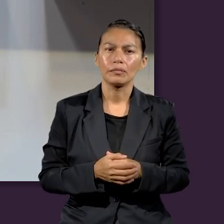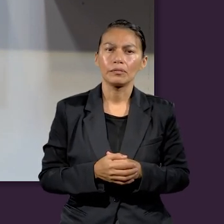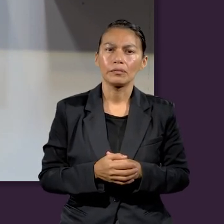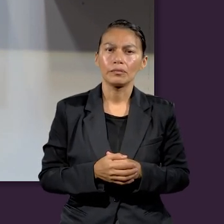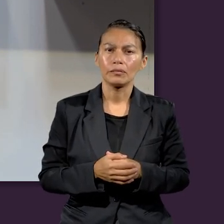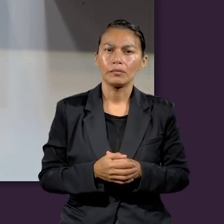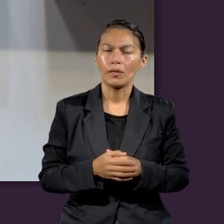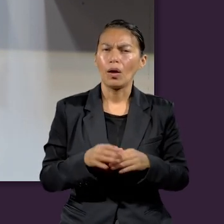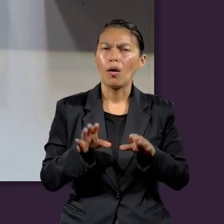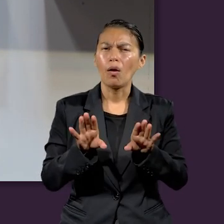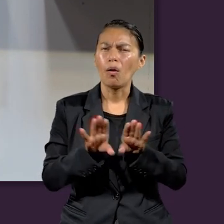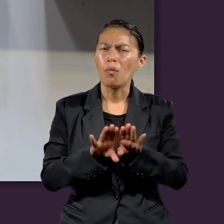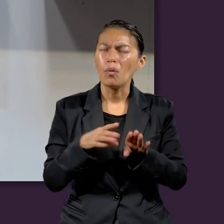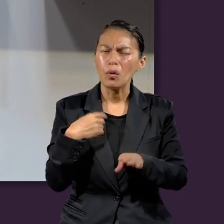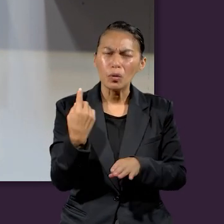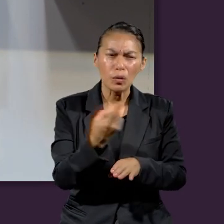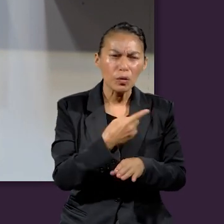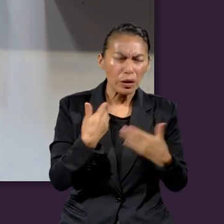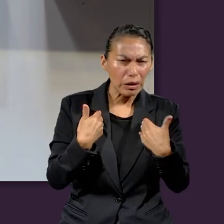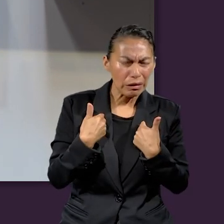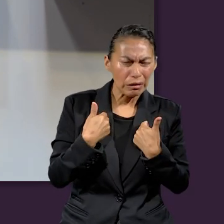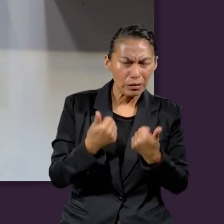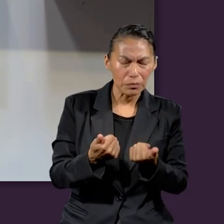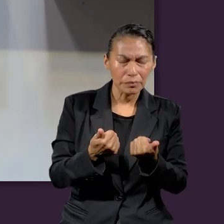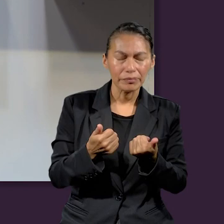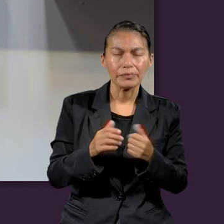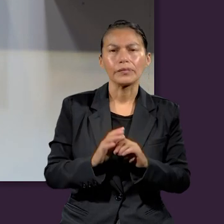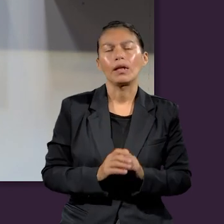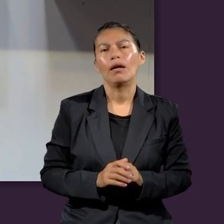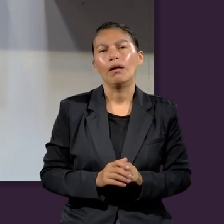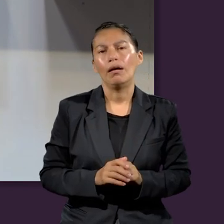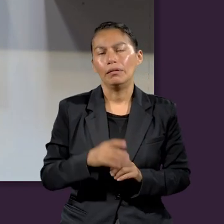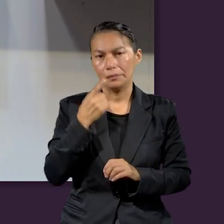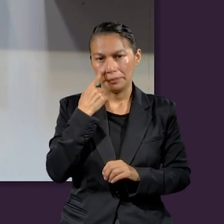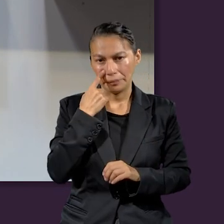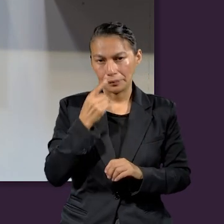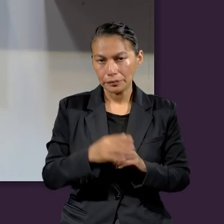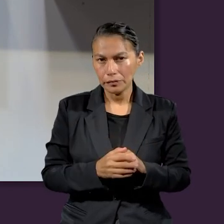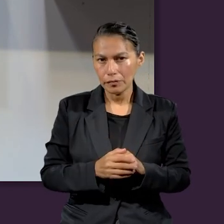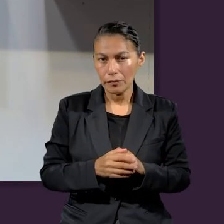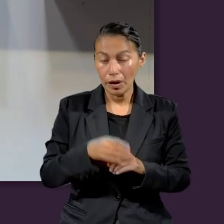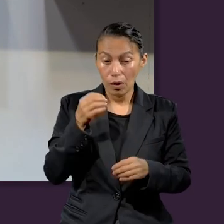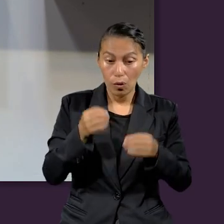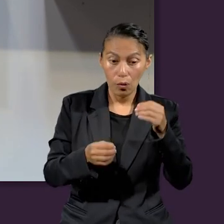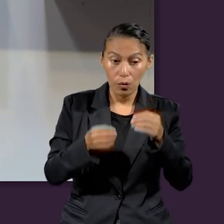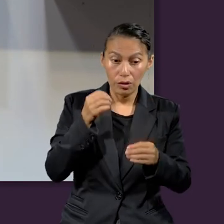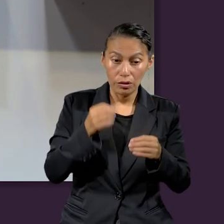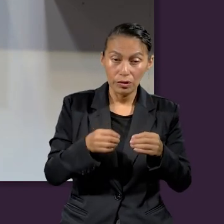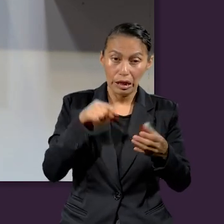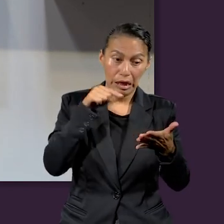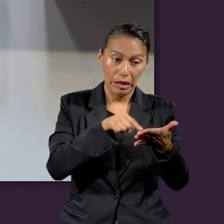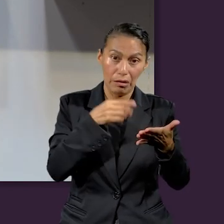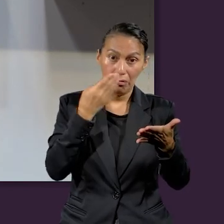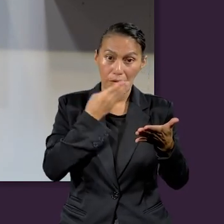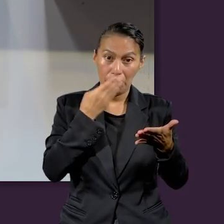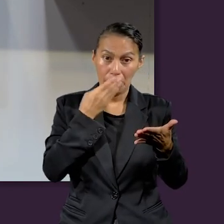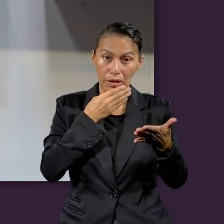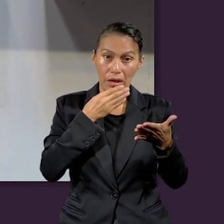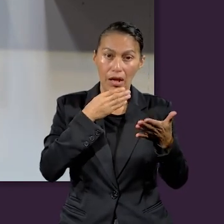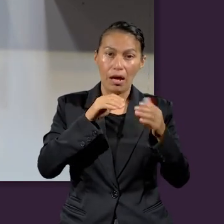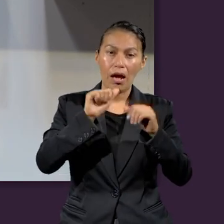vamos a hacerlo en el contexto de que entendemos que este juicio está expresado en